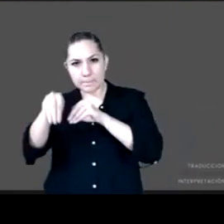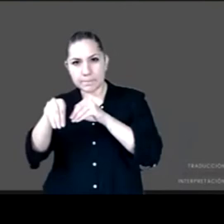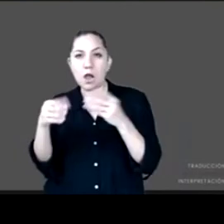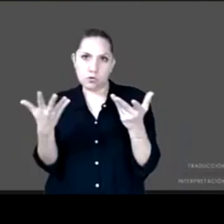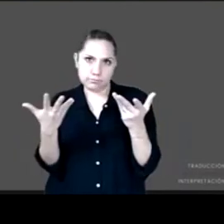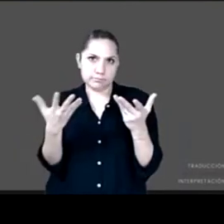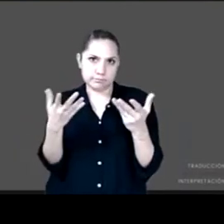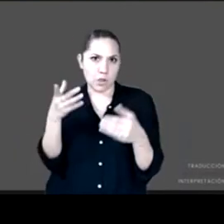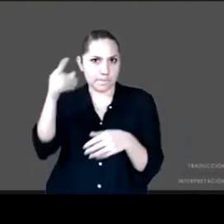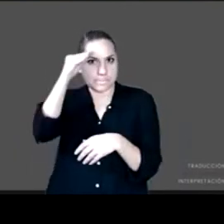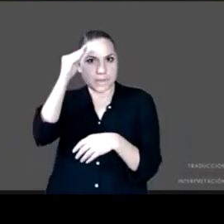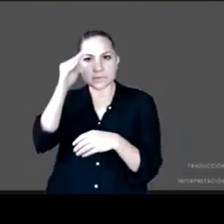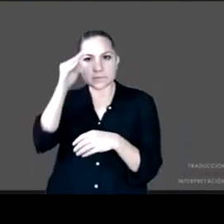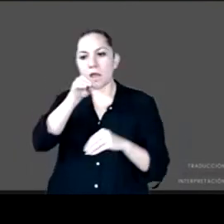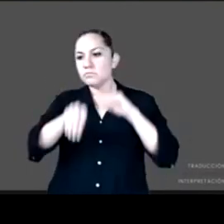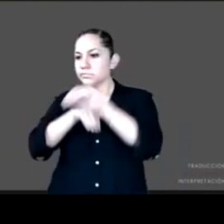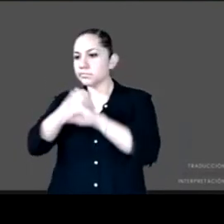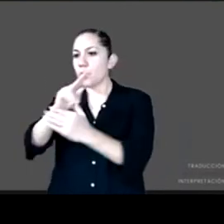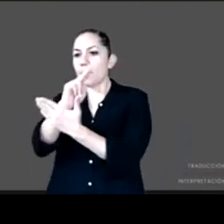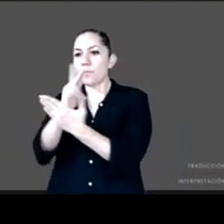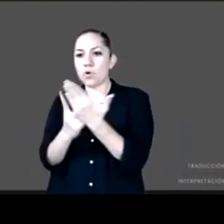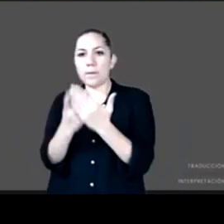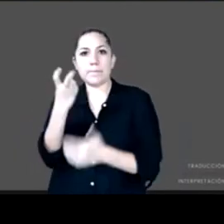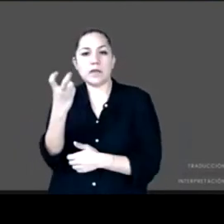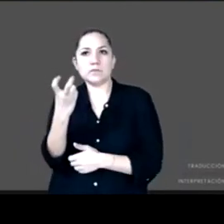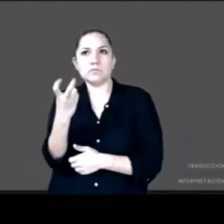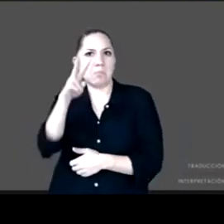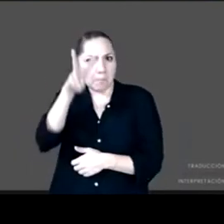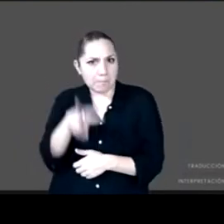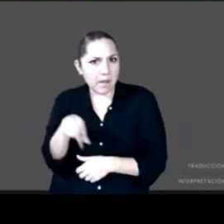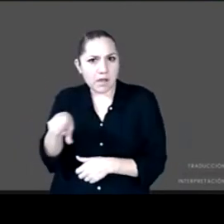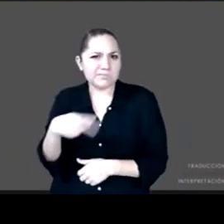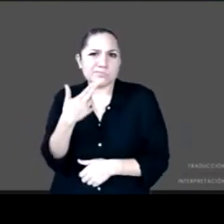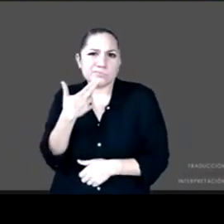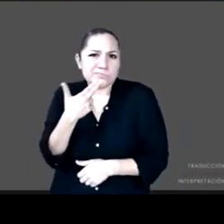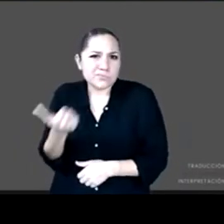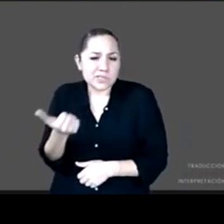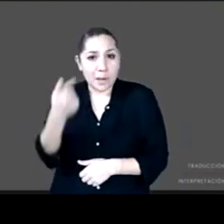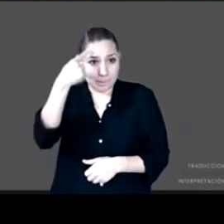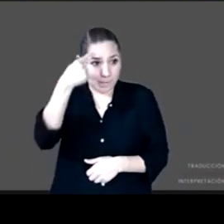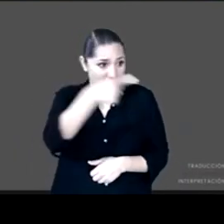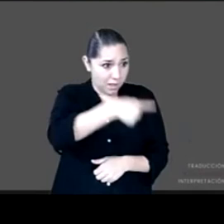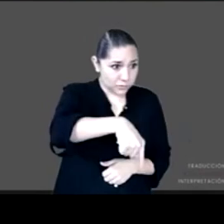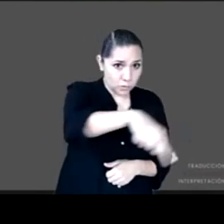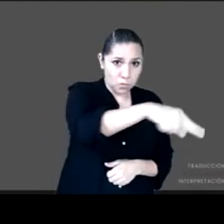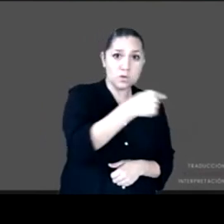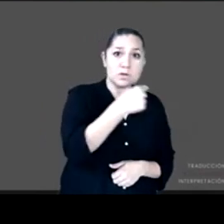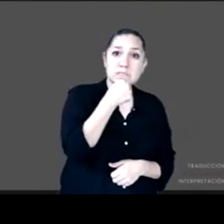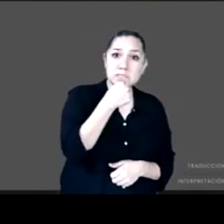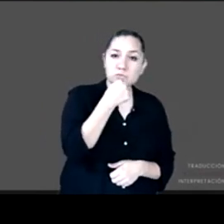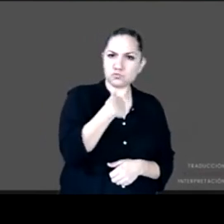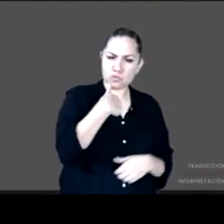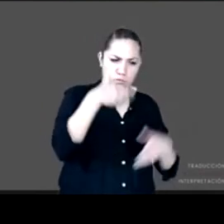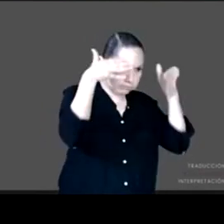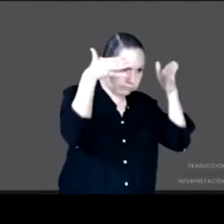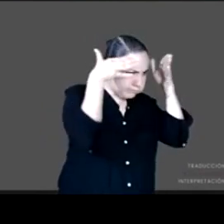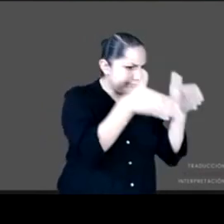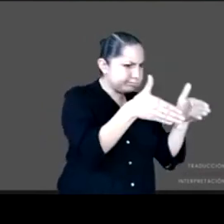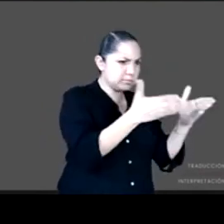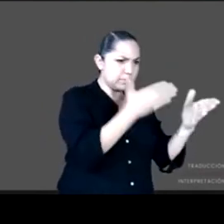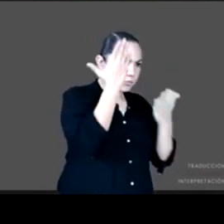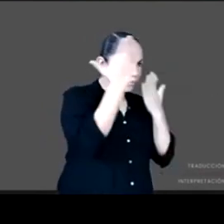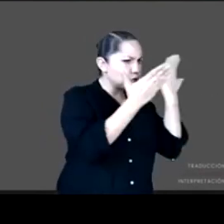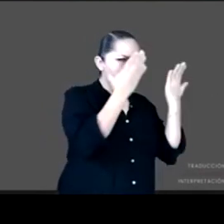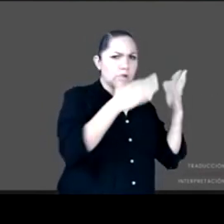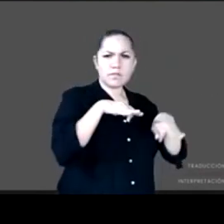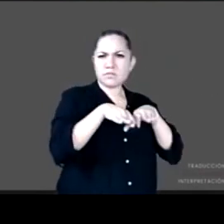funcionan para que niñas y niños adolescentes no se dediquen a estudiar sin tener que trabajar en tres políticas pues está la